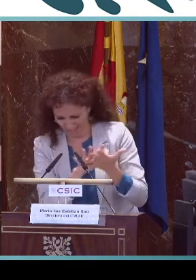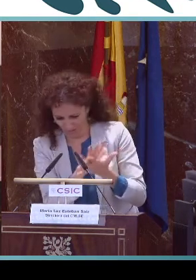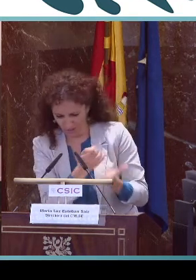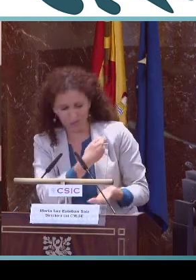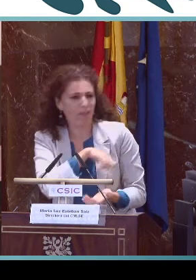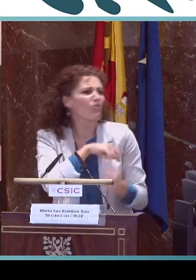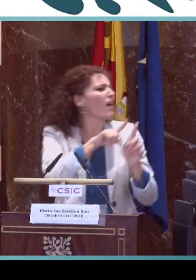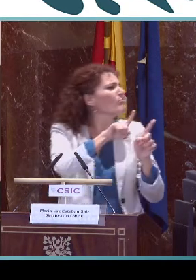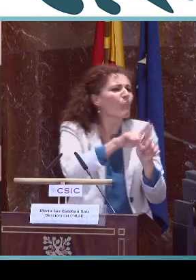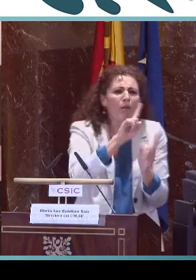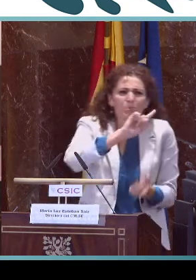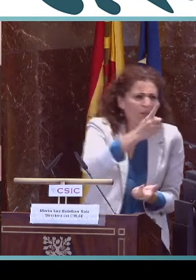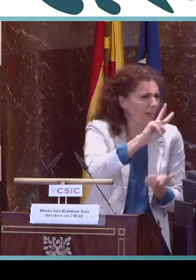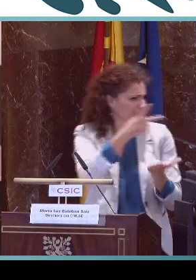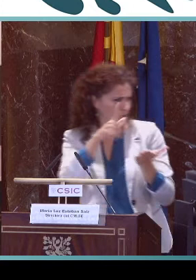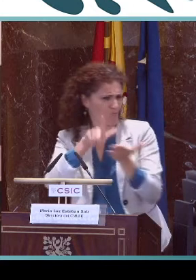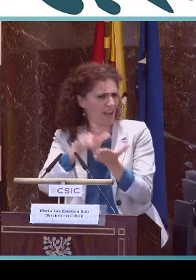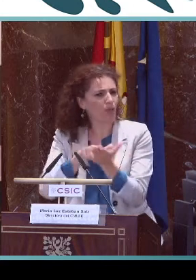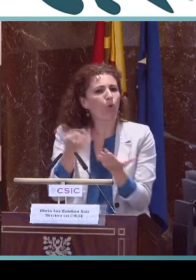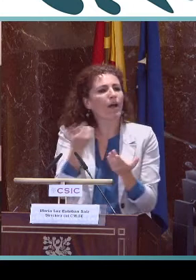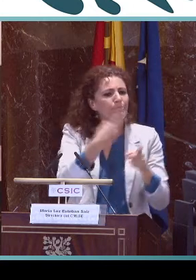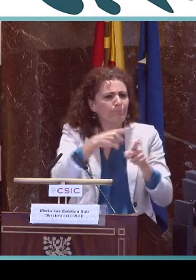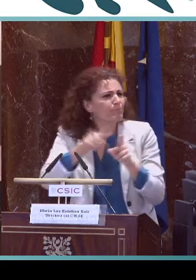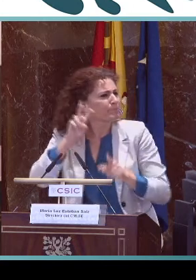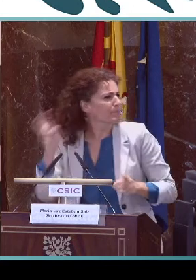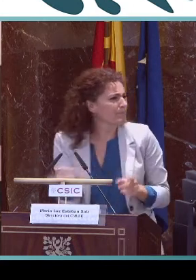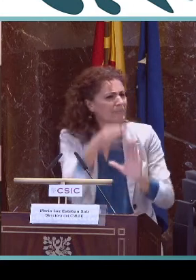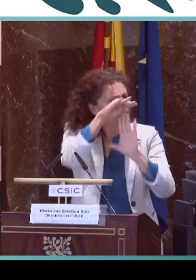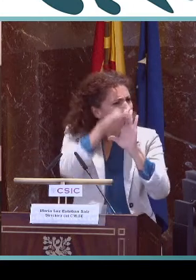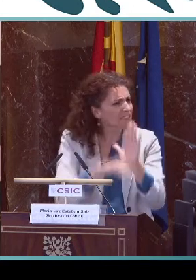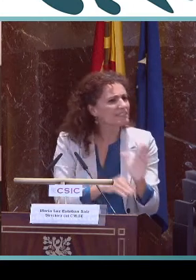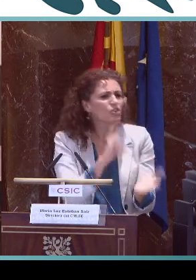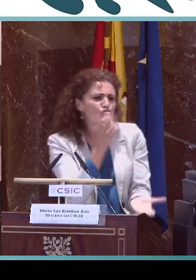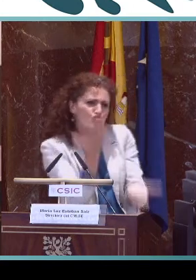Otro aspecto importante es la evaluación de esta lengua, tanto como primera o segunda.